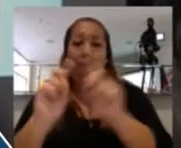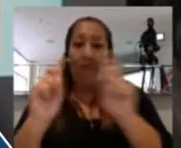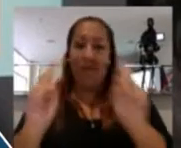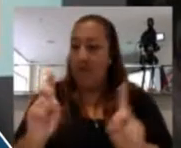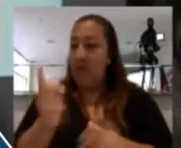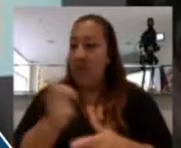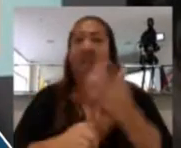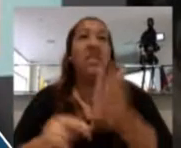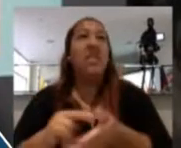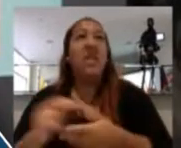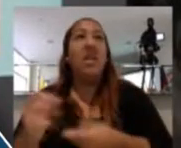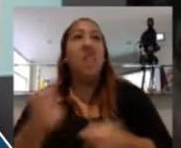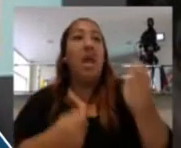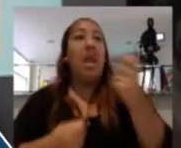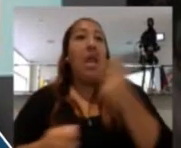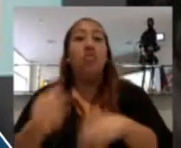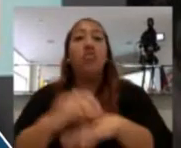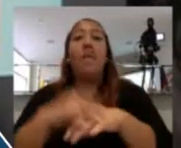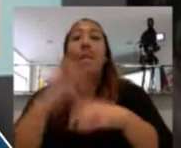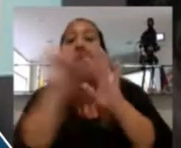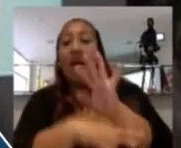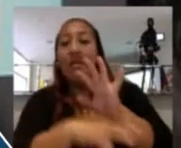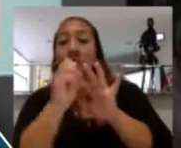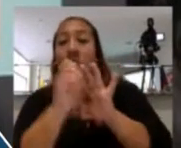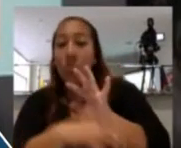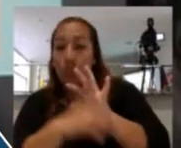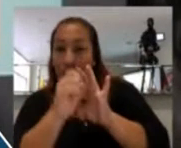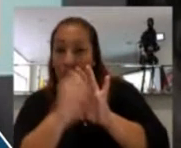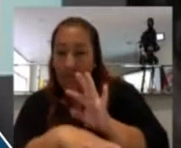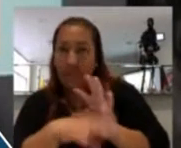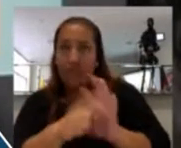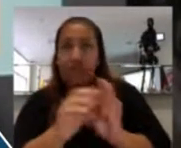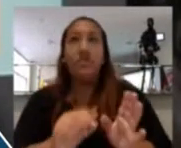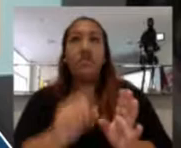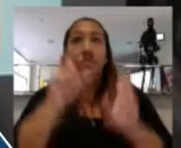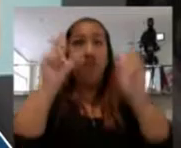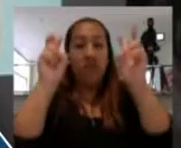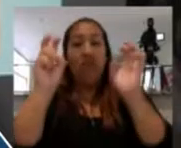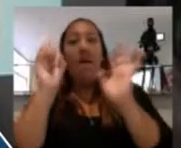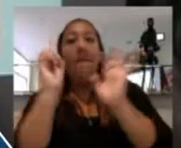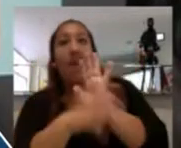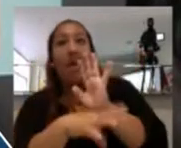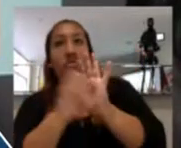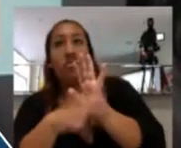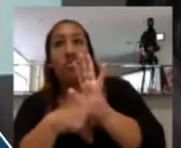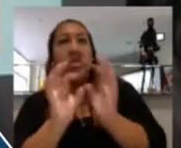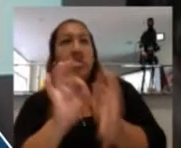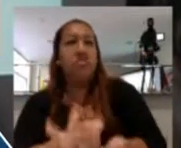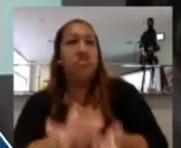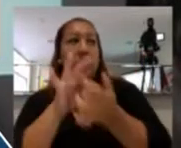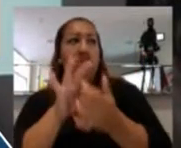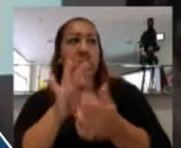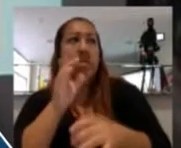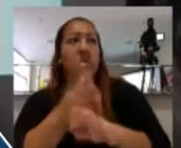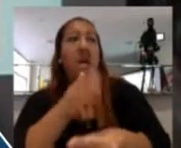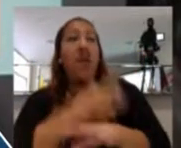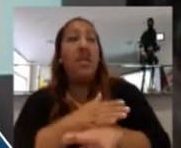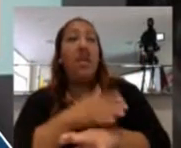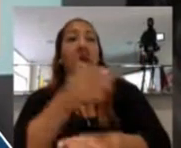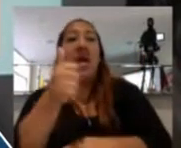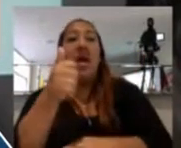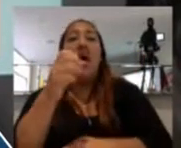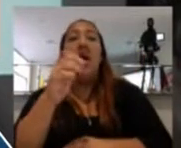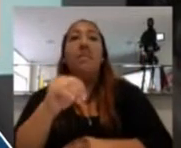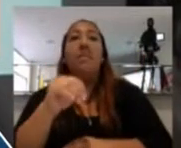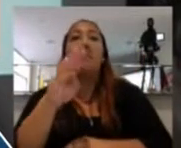Lo que es manejo de basura y lo que se está haciendo con relación al tema de basura. Fundamentalmente eso fue en la ciudad de Amsterdam.